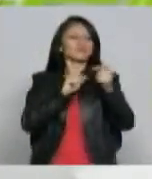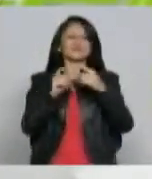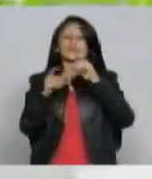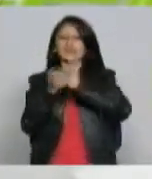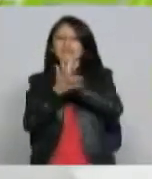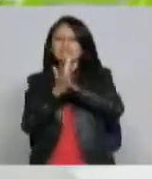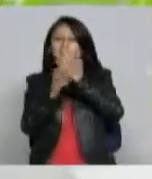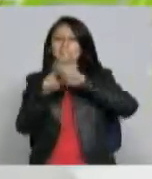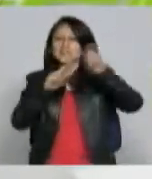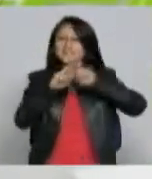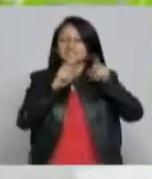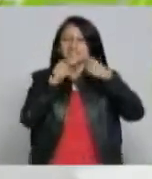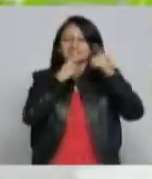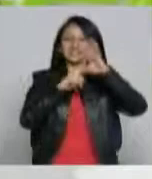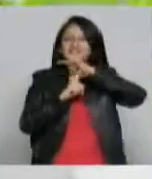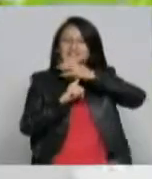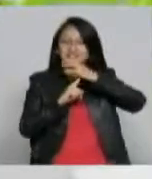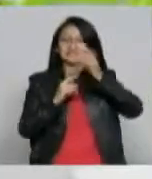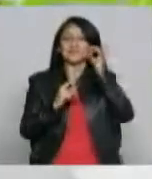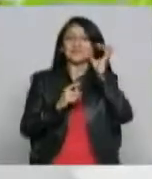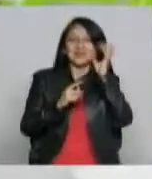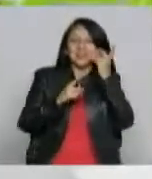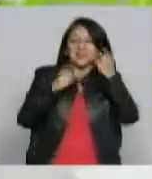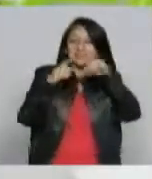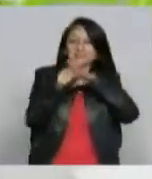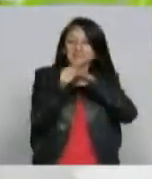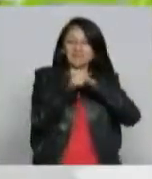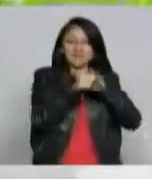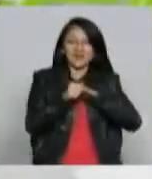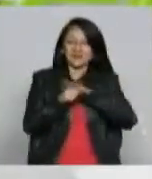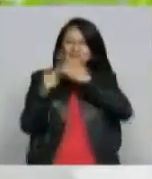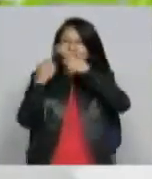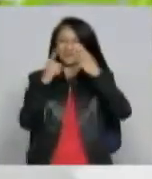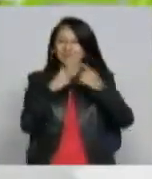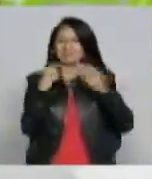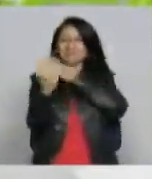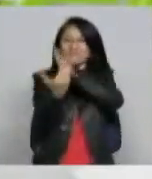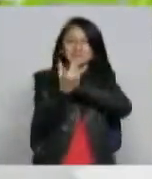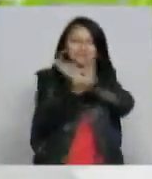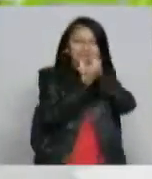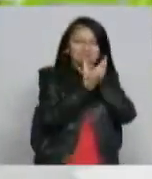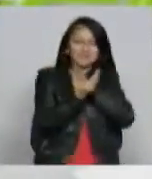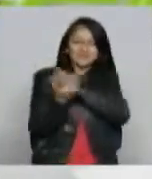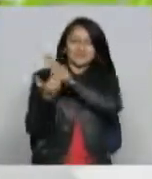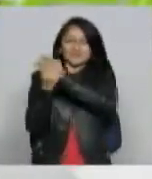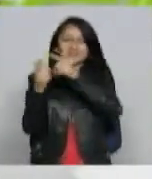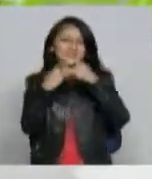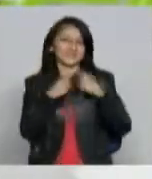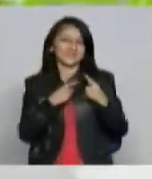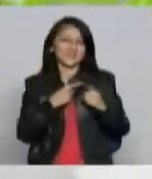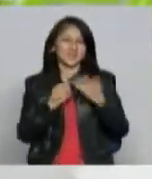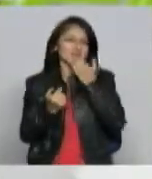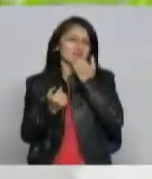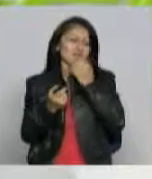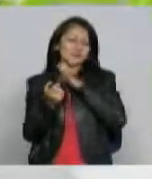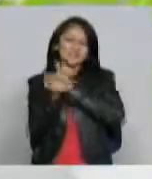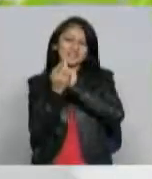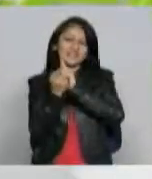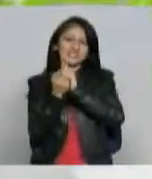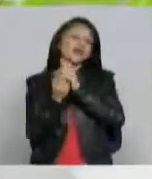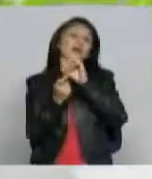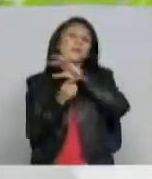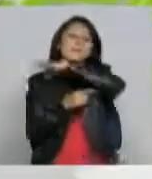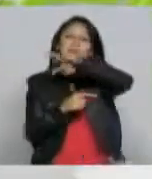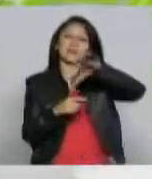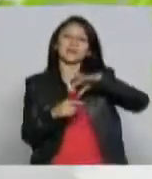en la ciudad de Manizal de Chipre en Pereira lo hicimos en algunos sitios cerca al parque de la